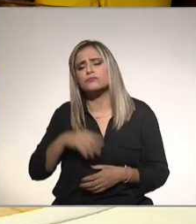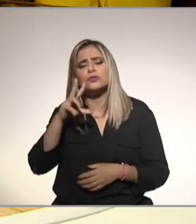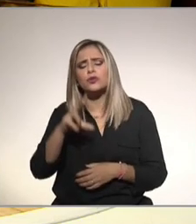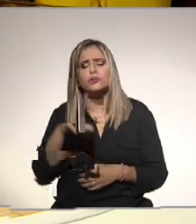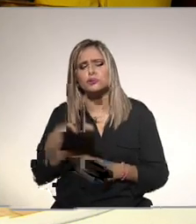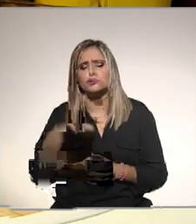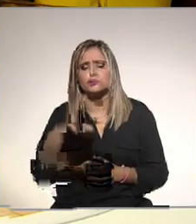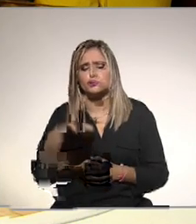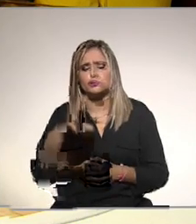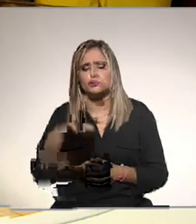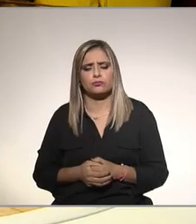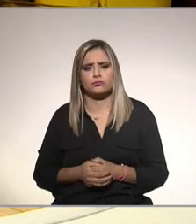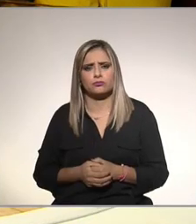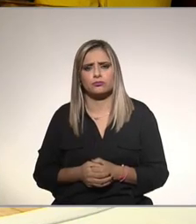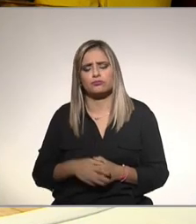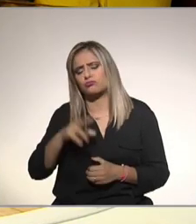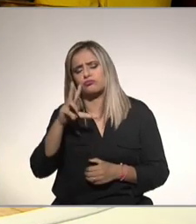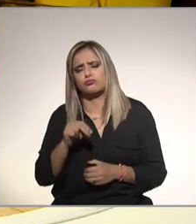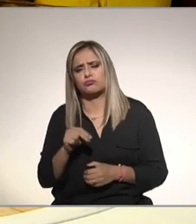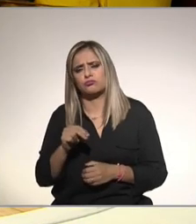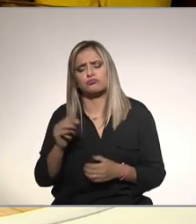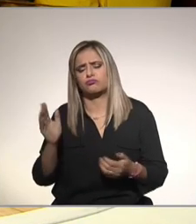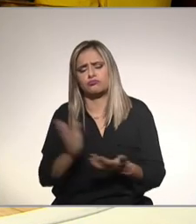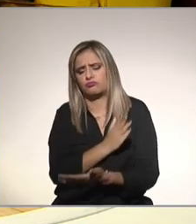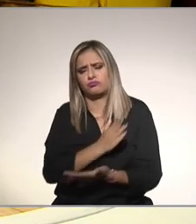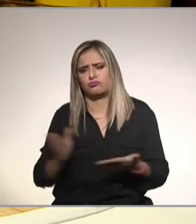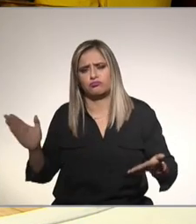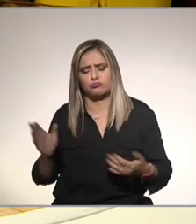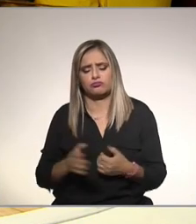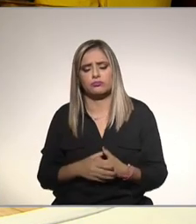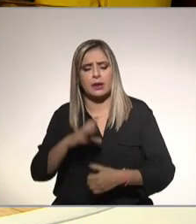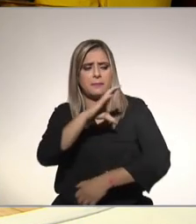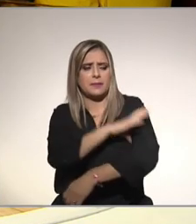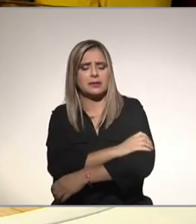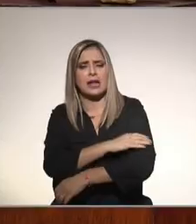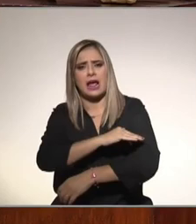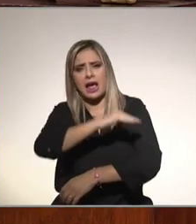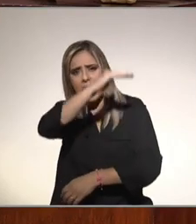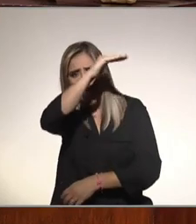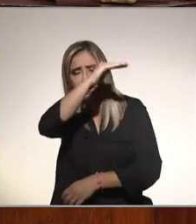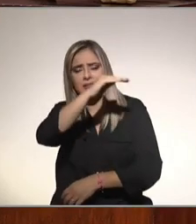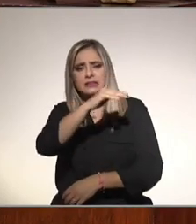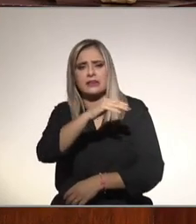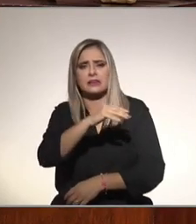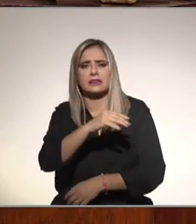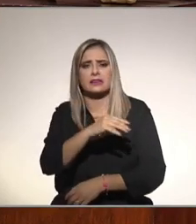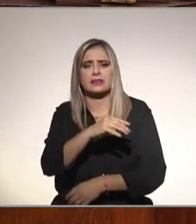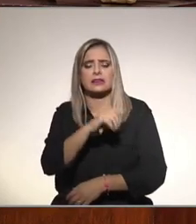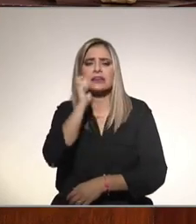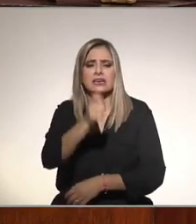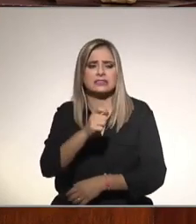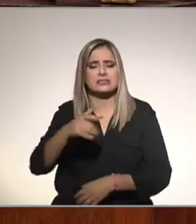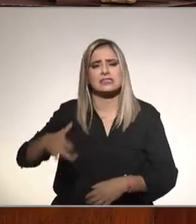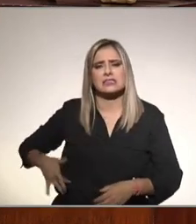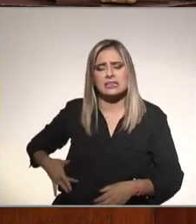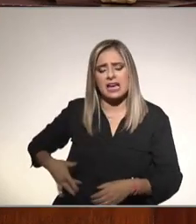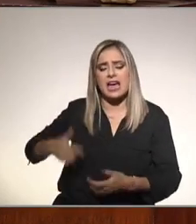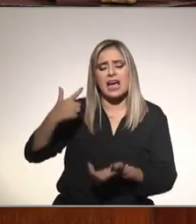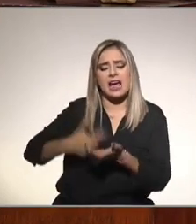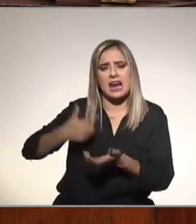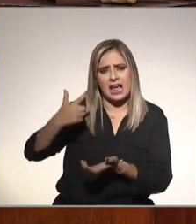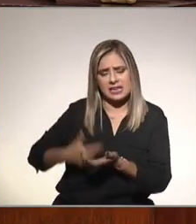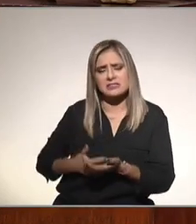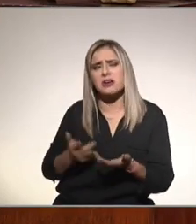no no es algo que se relaciona la presión arterial la hipertensión arterial se asocia a hígado graso